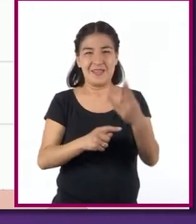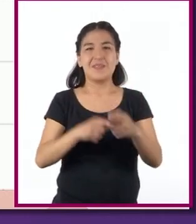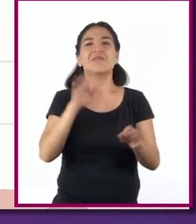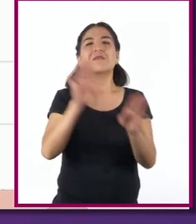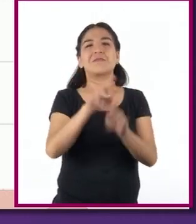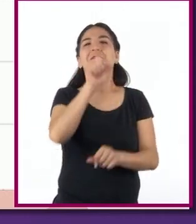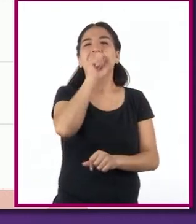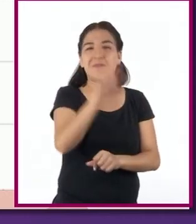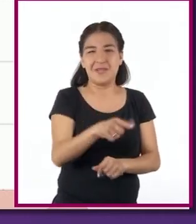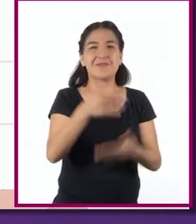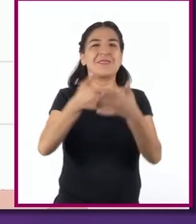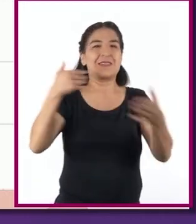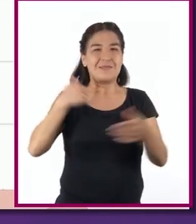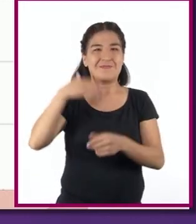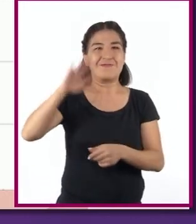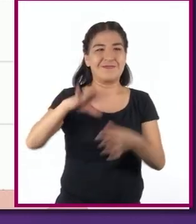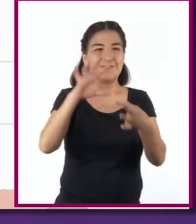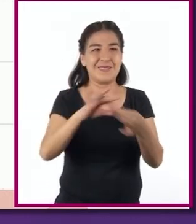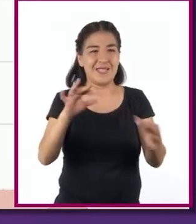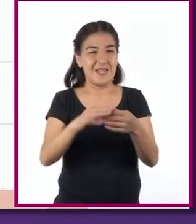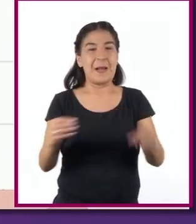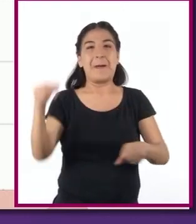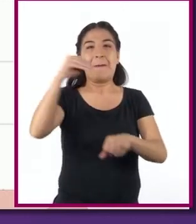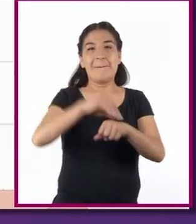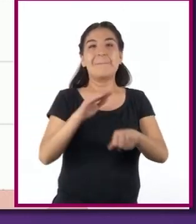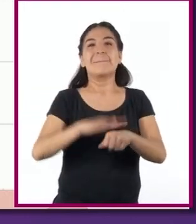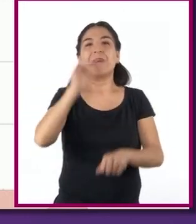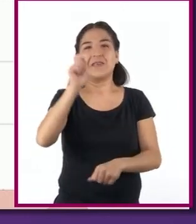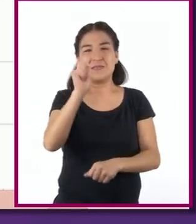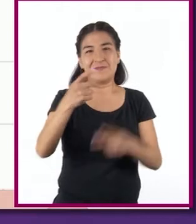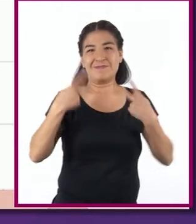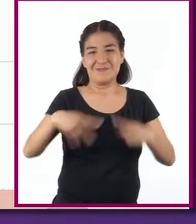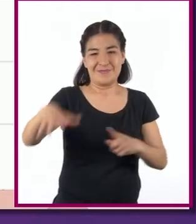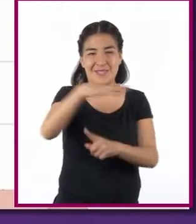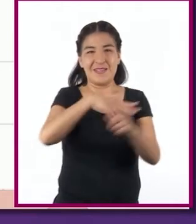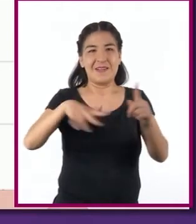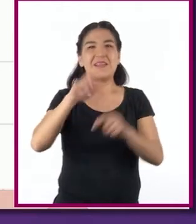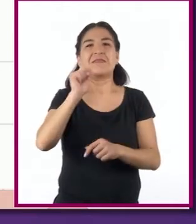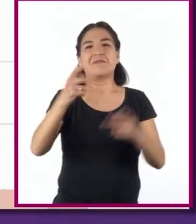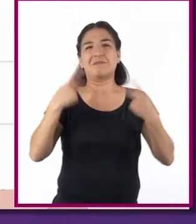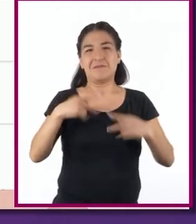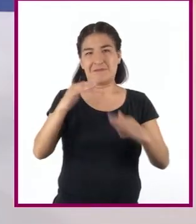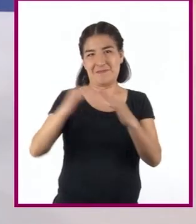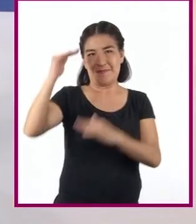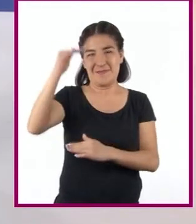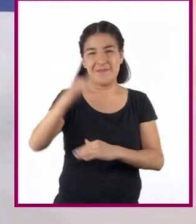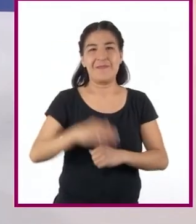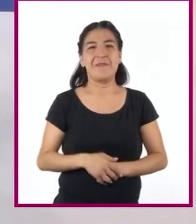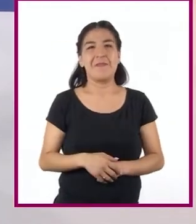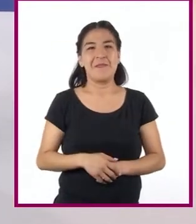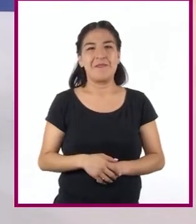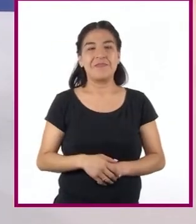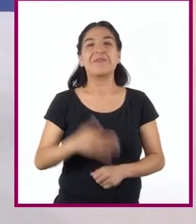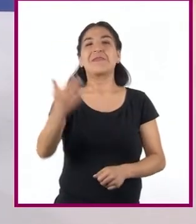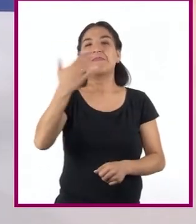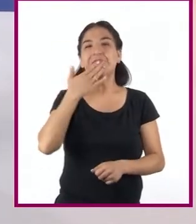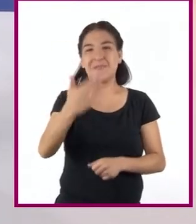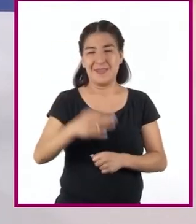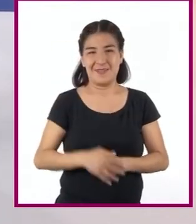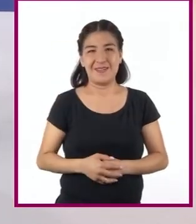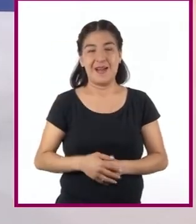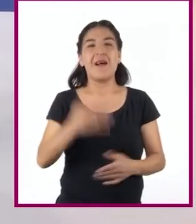la misma que ya mencioné. El aumento se dio sobre todo en la población de adultos mayores. Excelente.